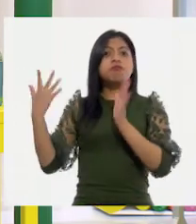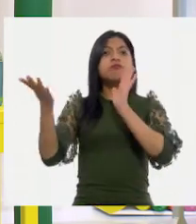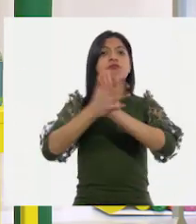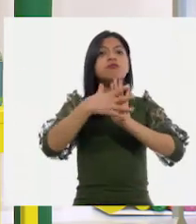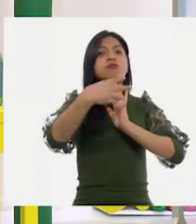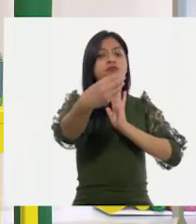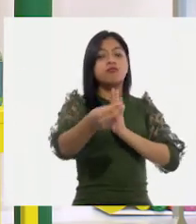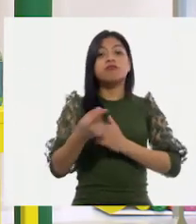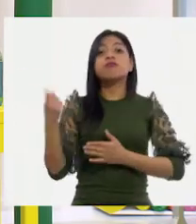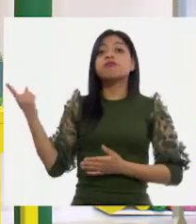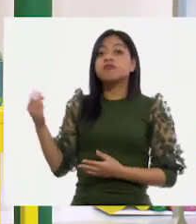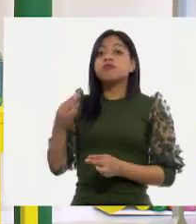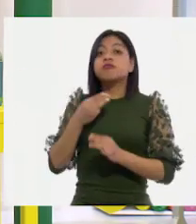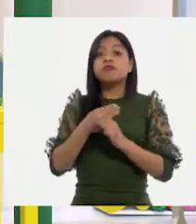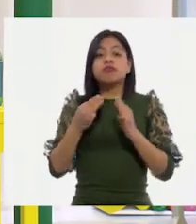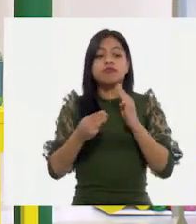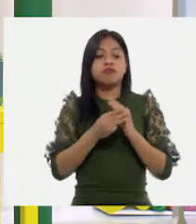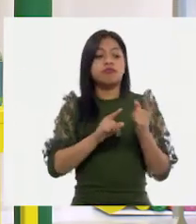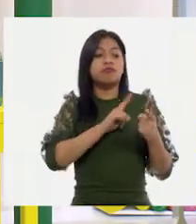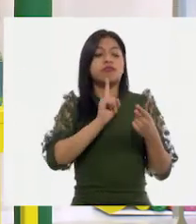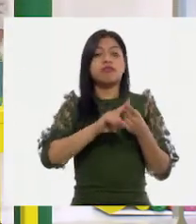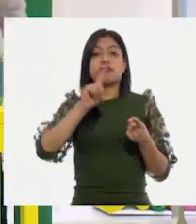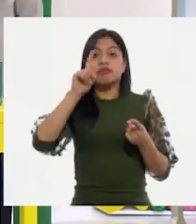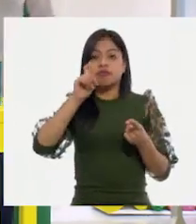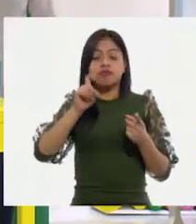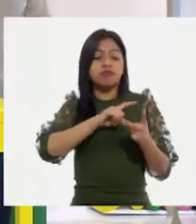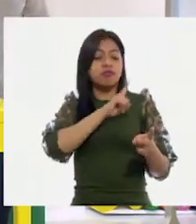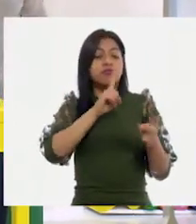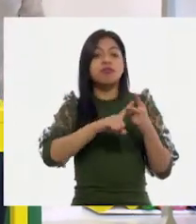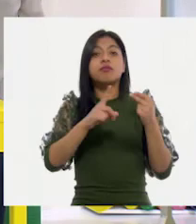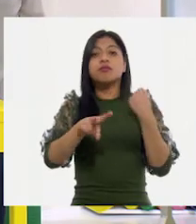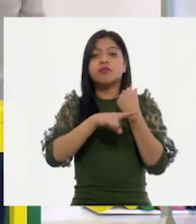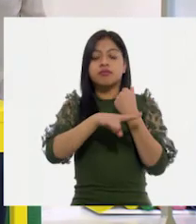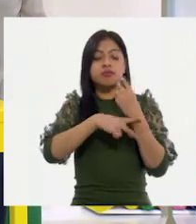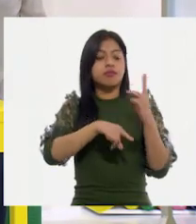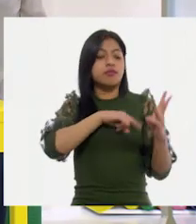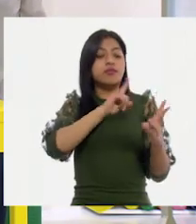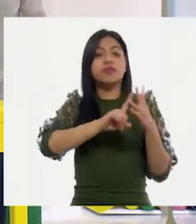necesitamos. Solo es agüita, unos vasos y botellas.